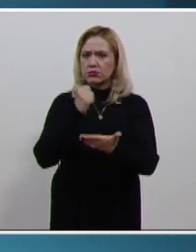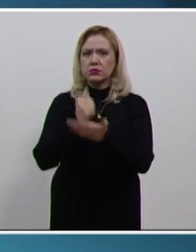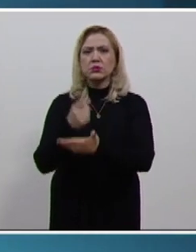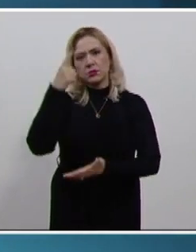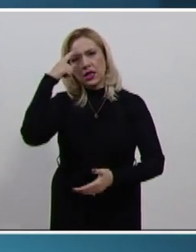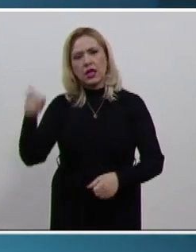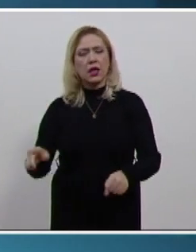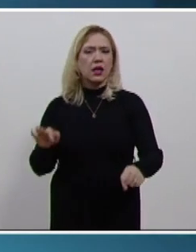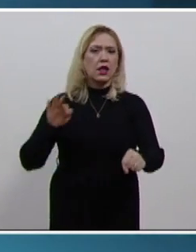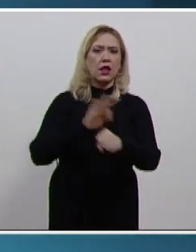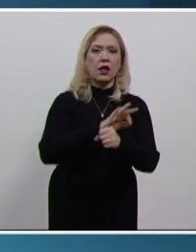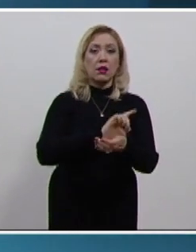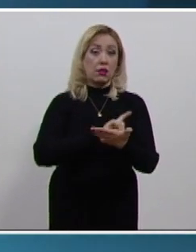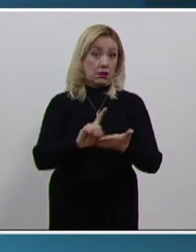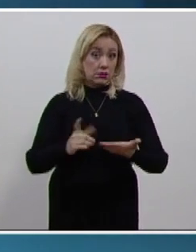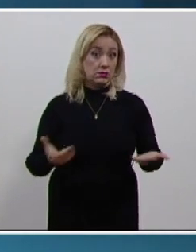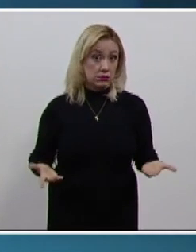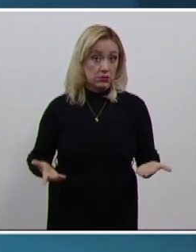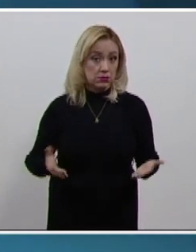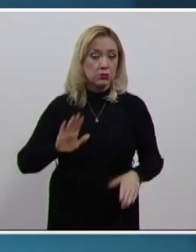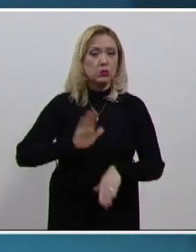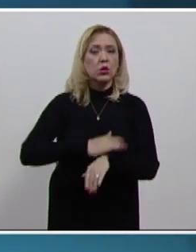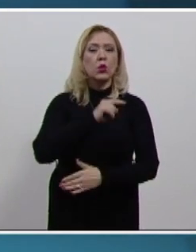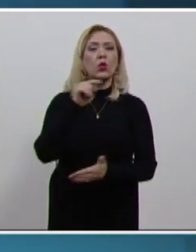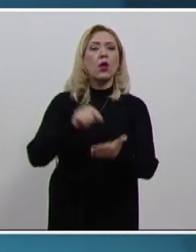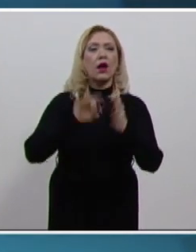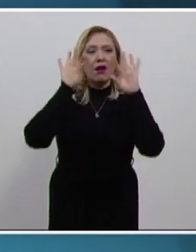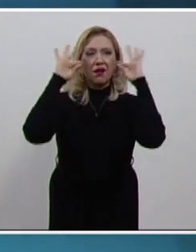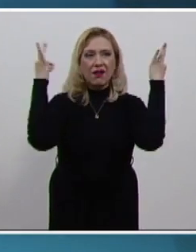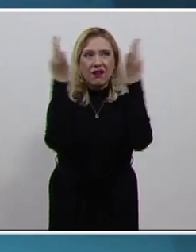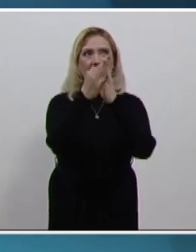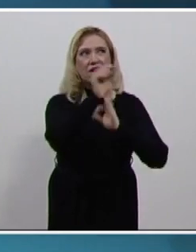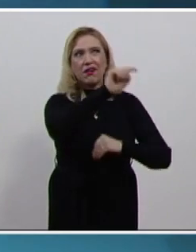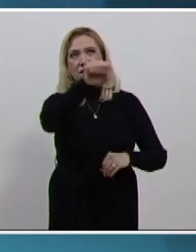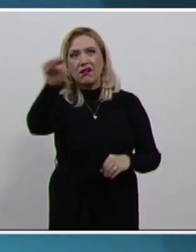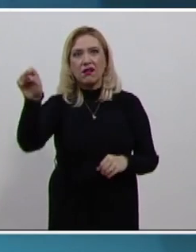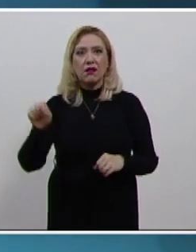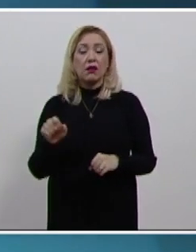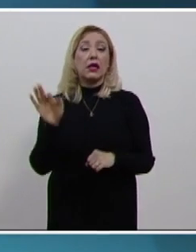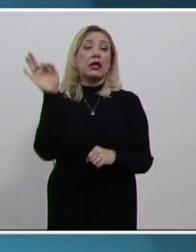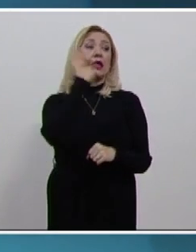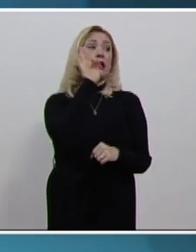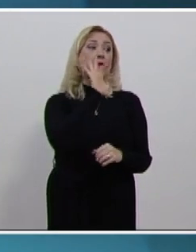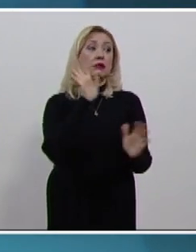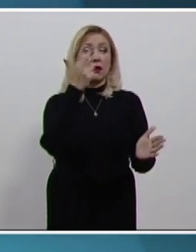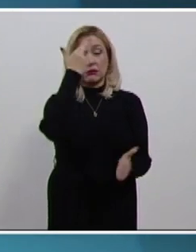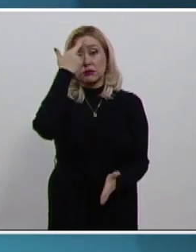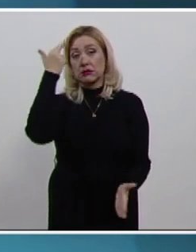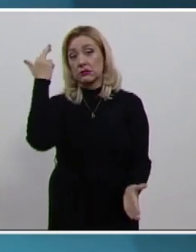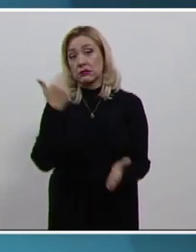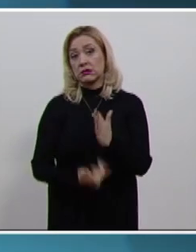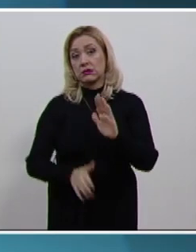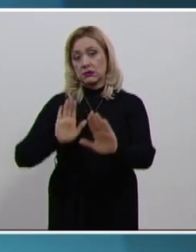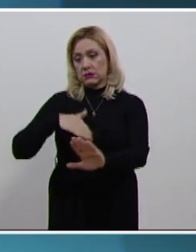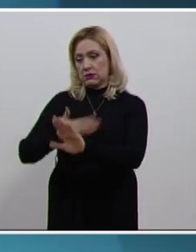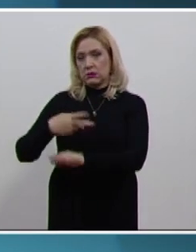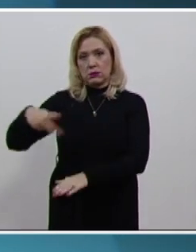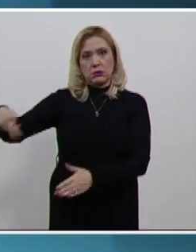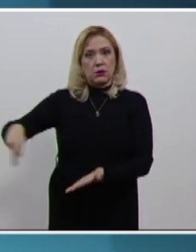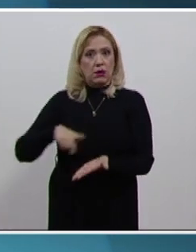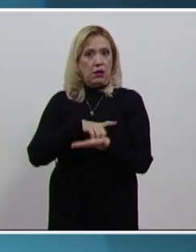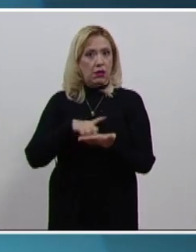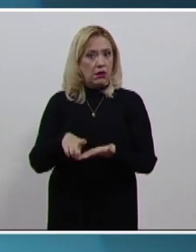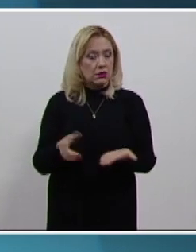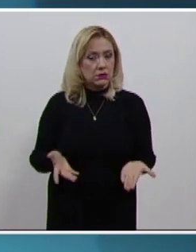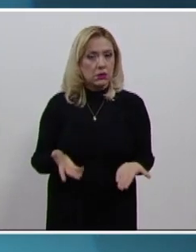sobre lo que ocurre en las instalaciones migratorias y que pudiera constituir violaciones a derechos. Dicha